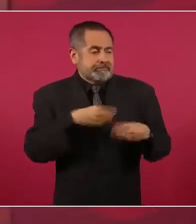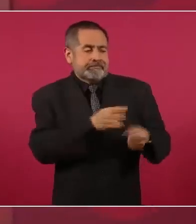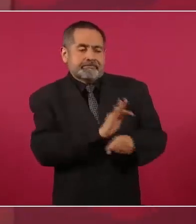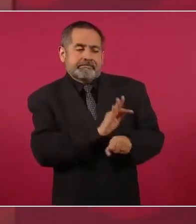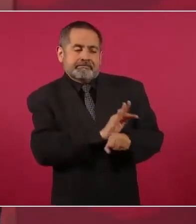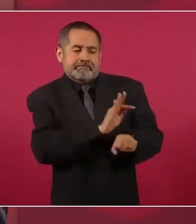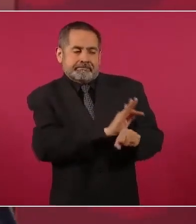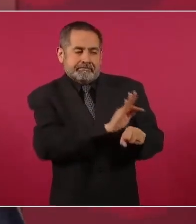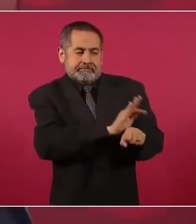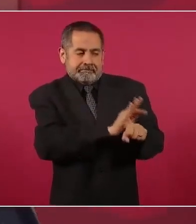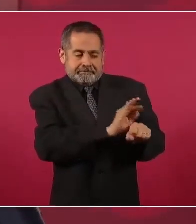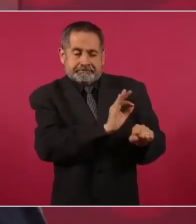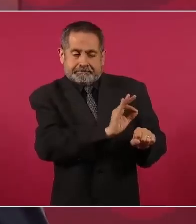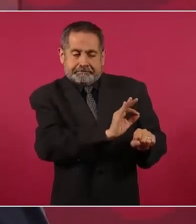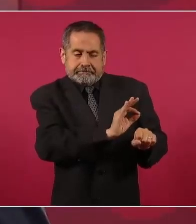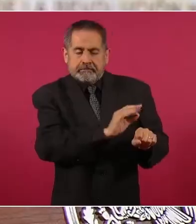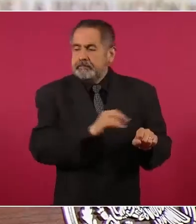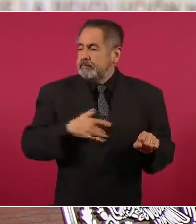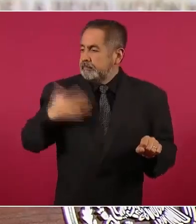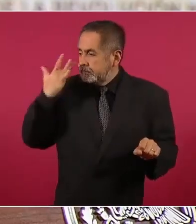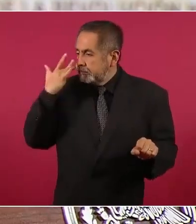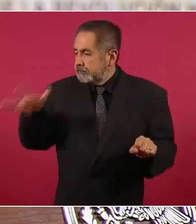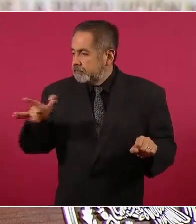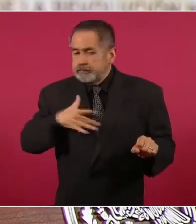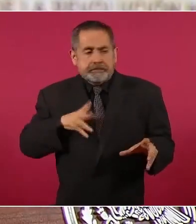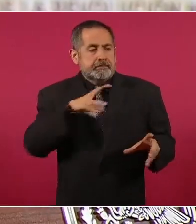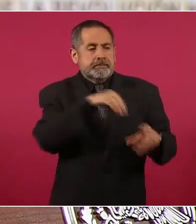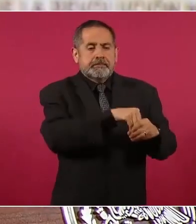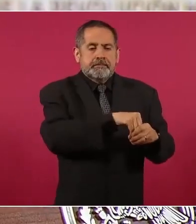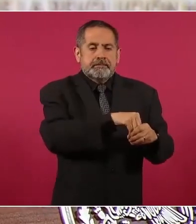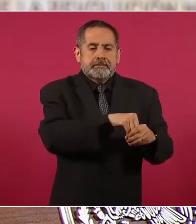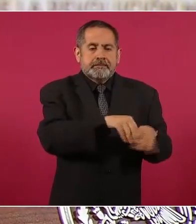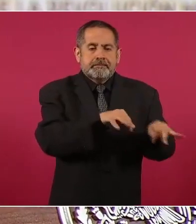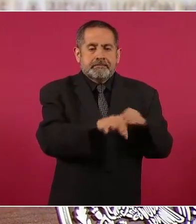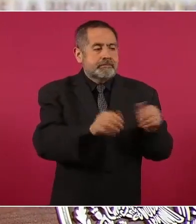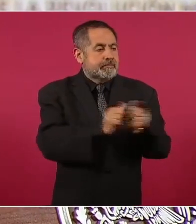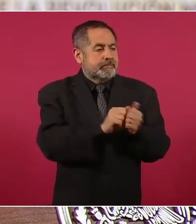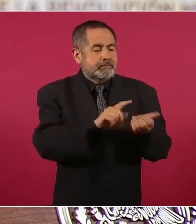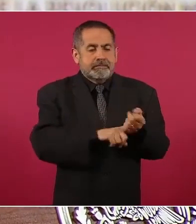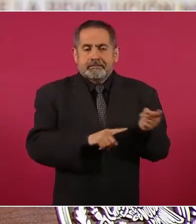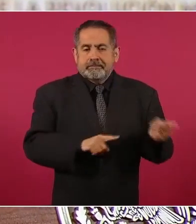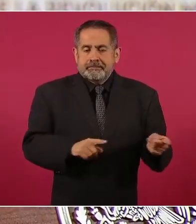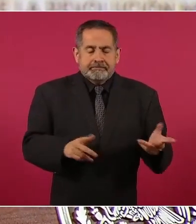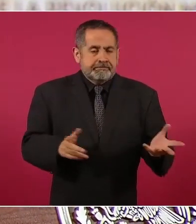se benefició con la entrega de los ferrocarriles nacionales.